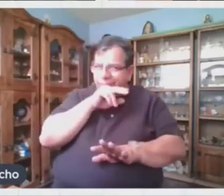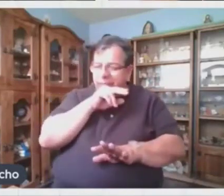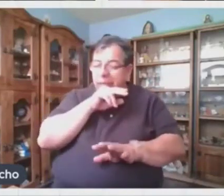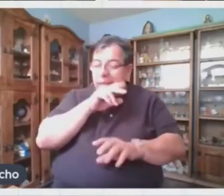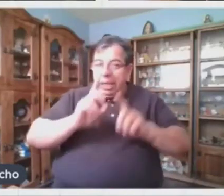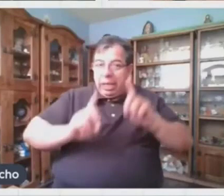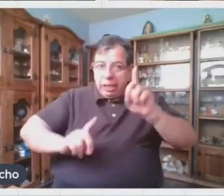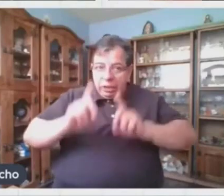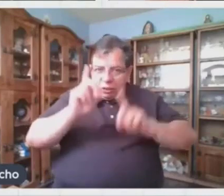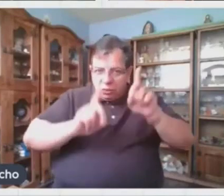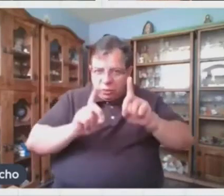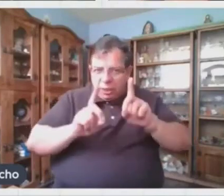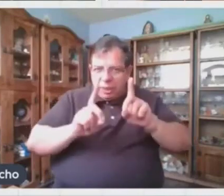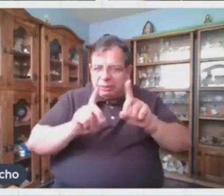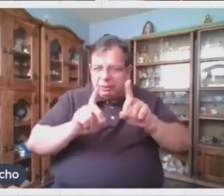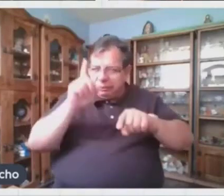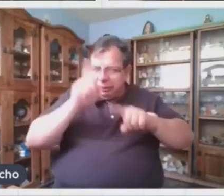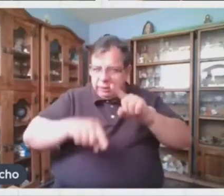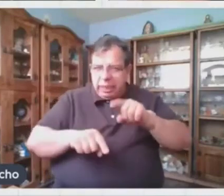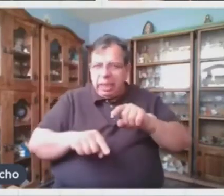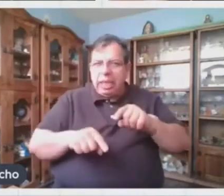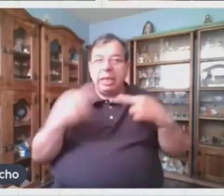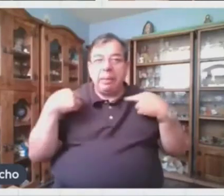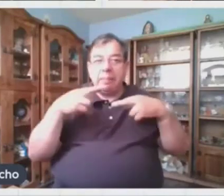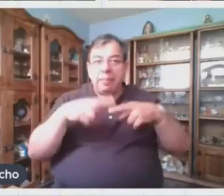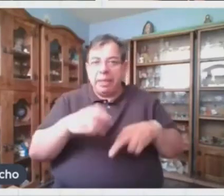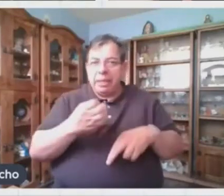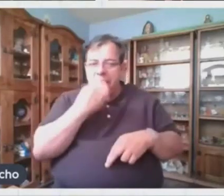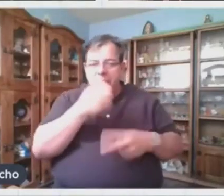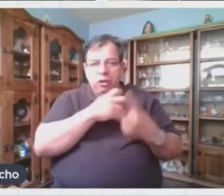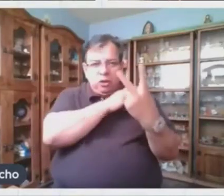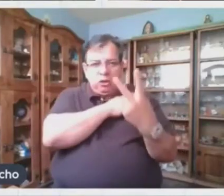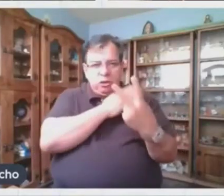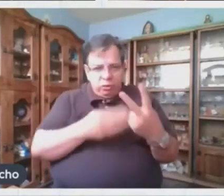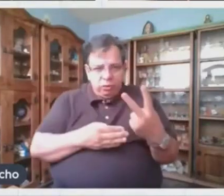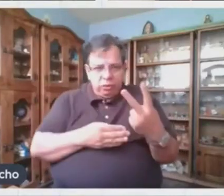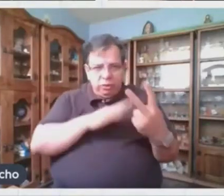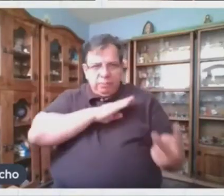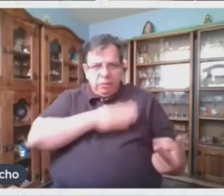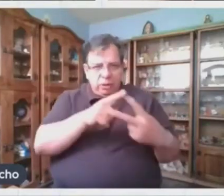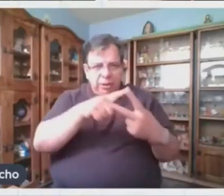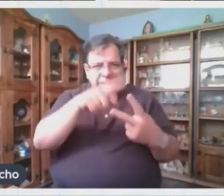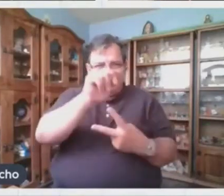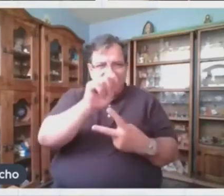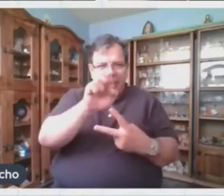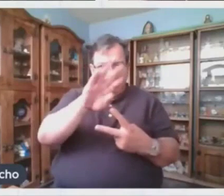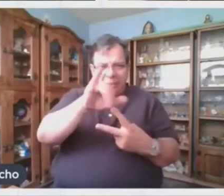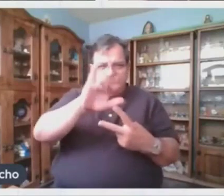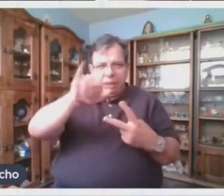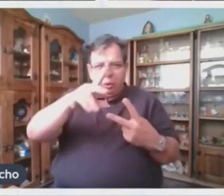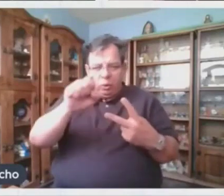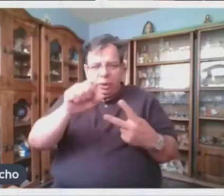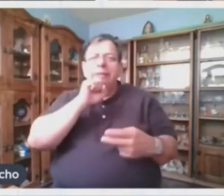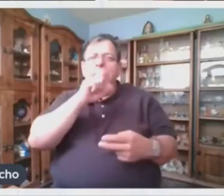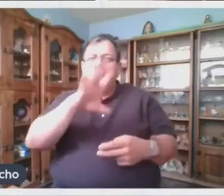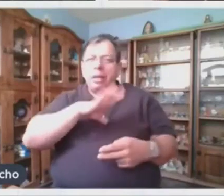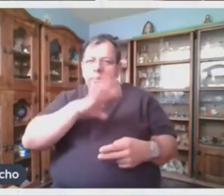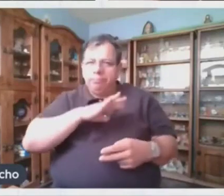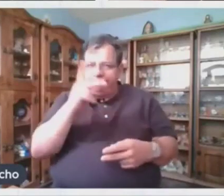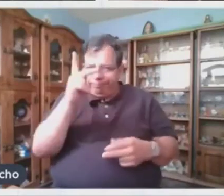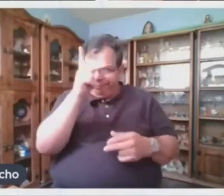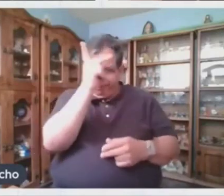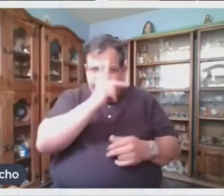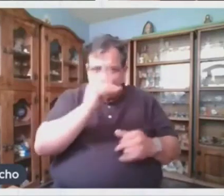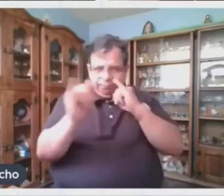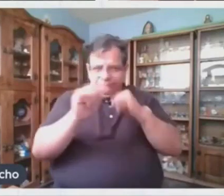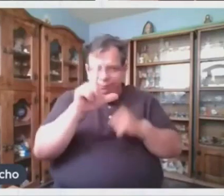dudas nos acompañan dos maestros de español, la maestra Teresa y el maestro Julio. También nos acompaña Alfonso Acosta, intérprete de lengua